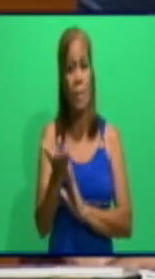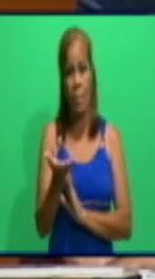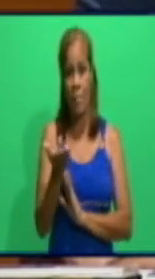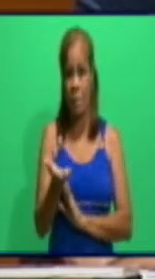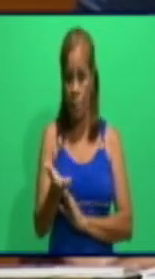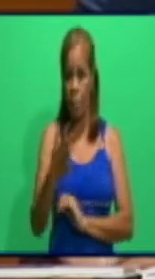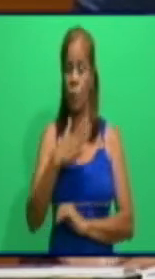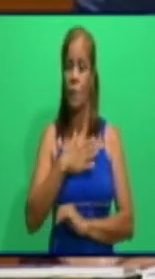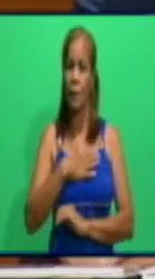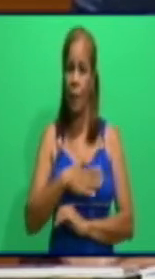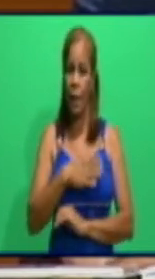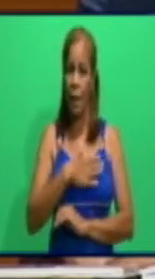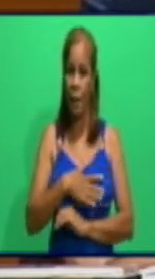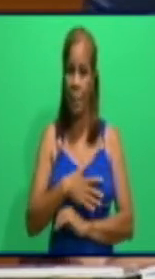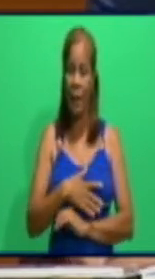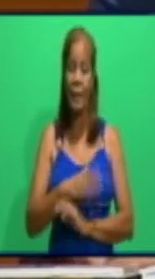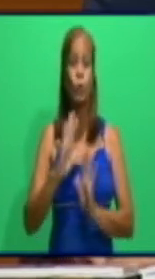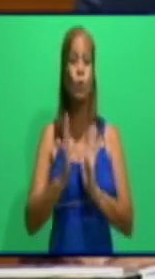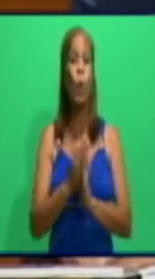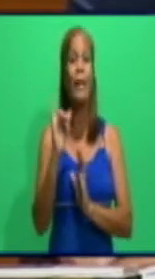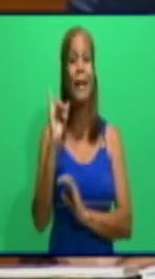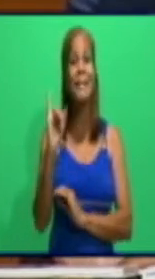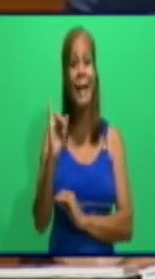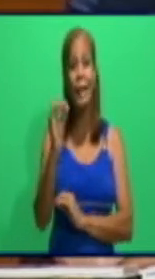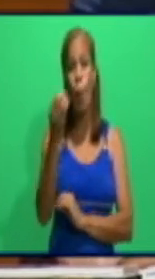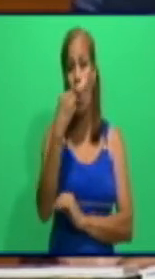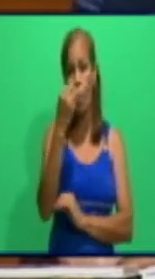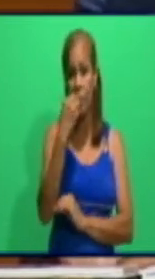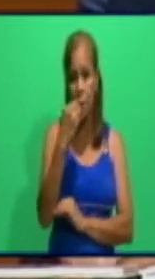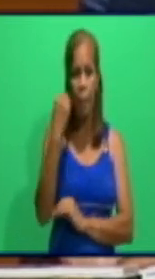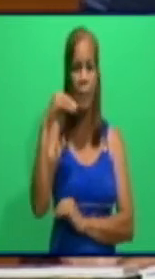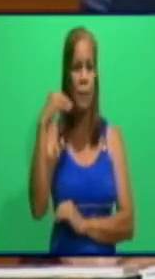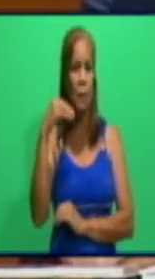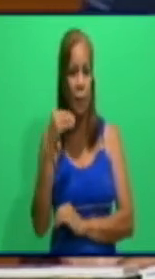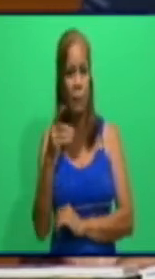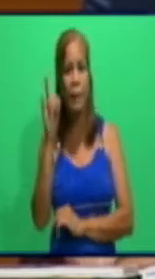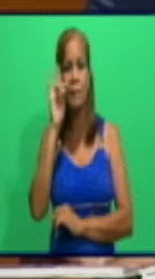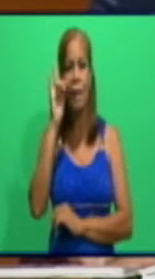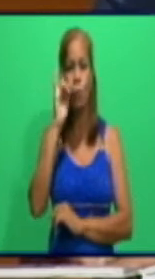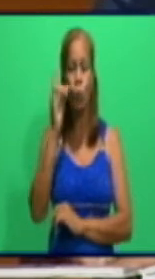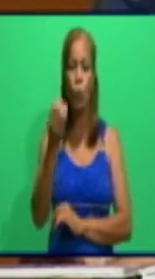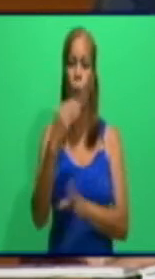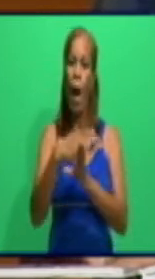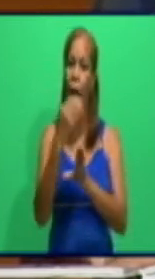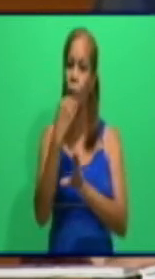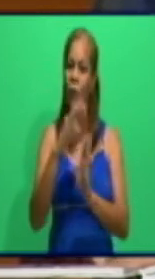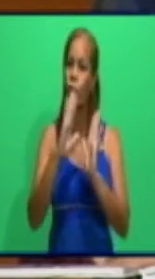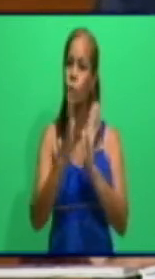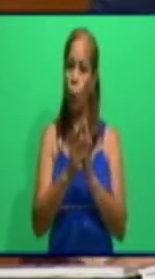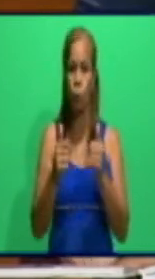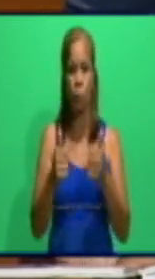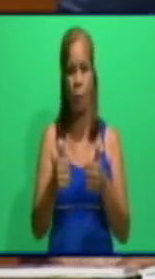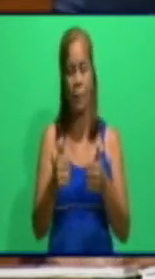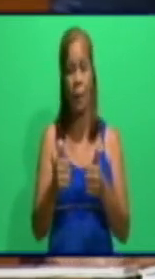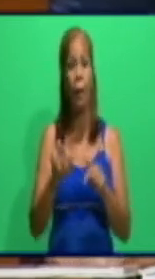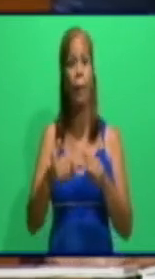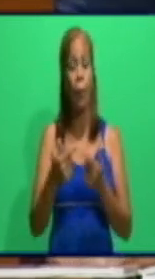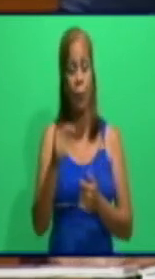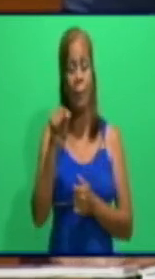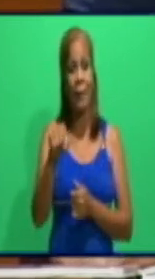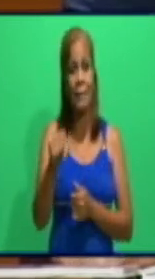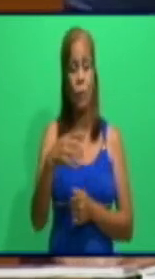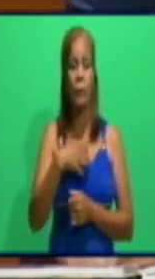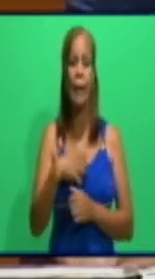garantizada sus seis comidas al día, con los requerimientos calóricos y dietéticos que lleva, porque para eso tenemos personal que lo